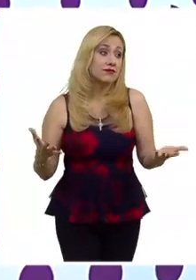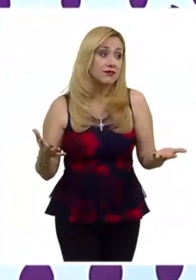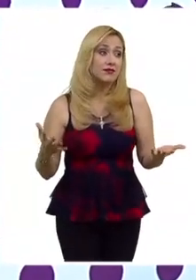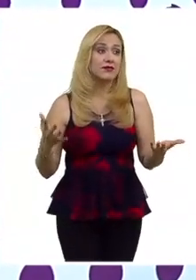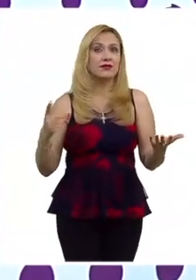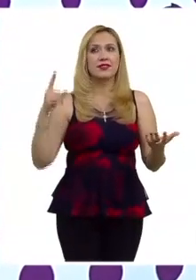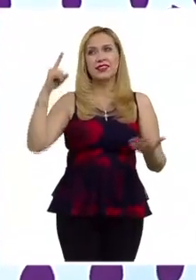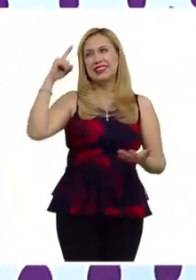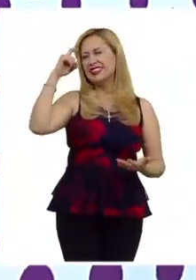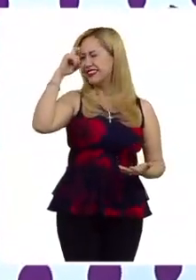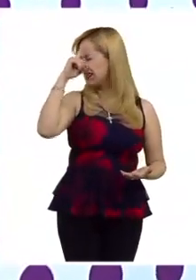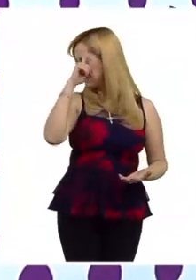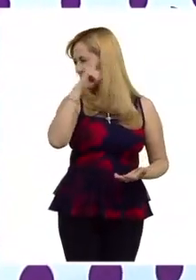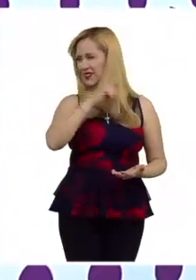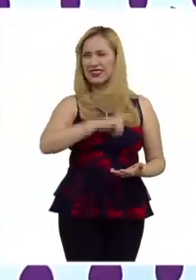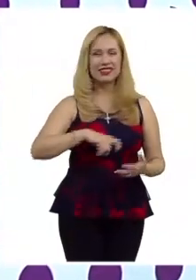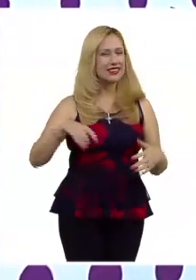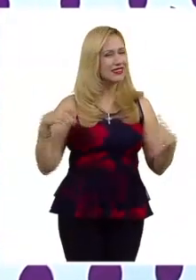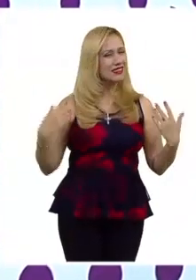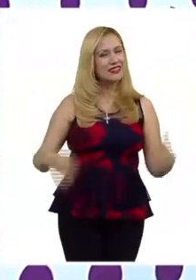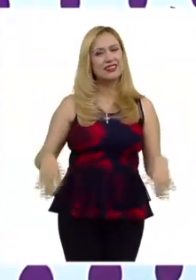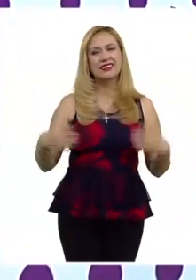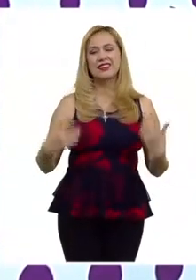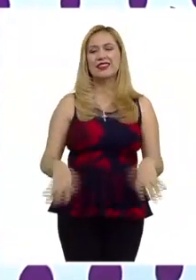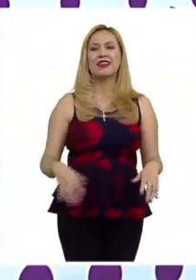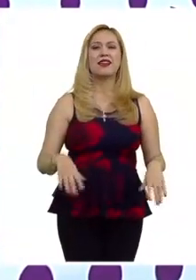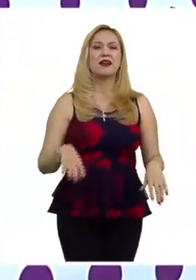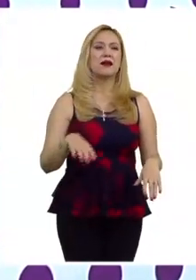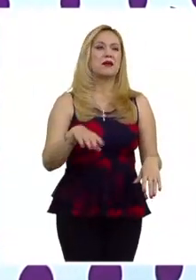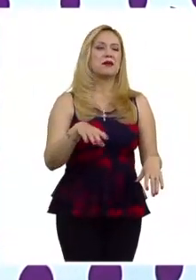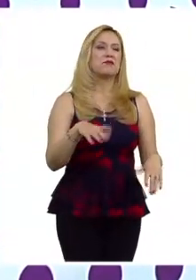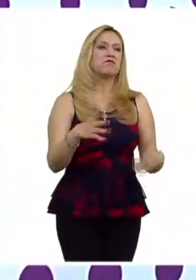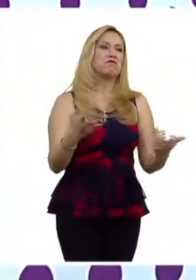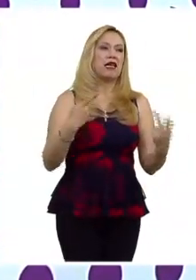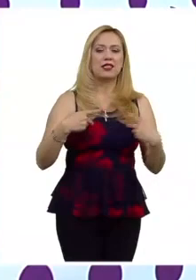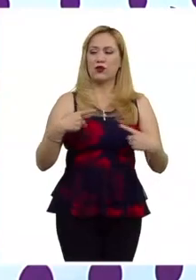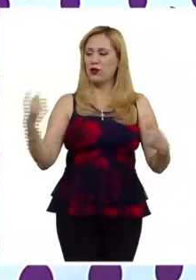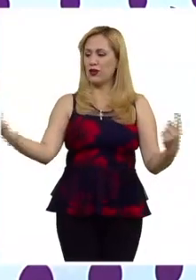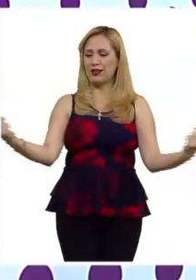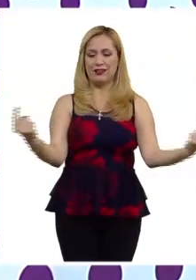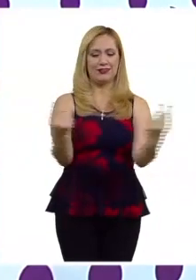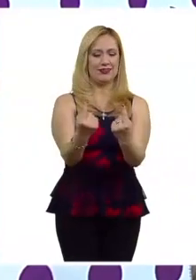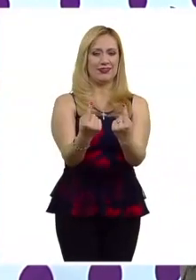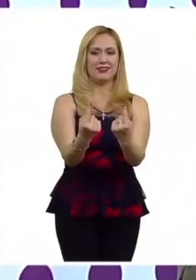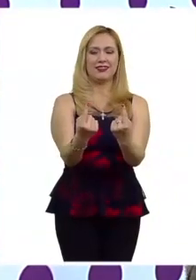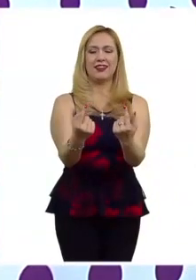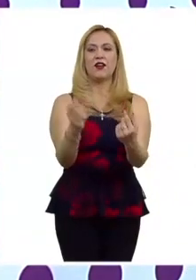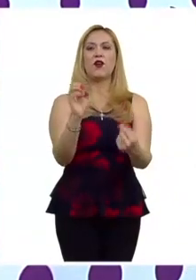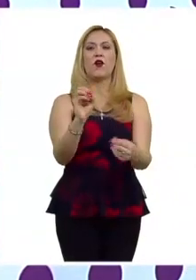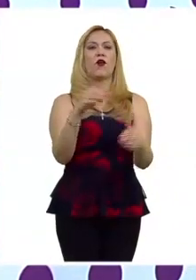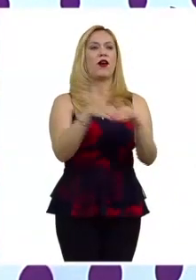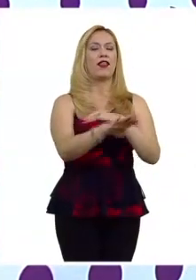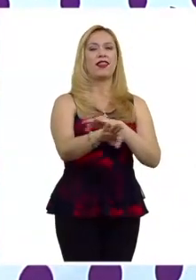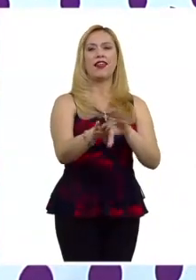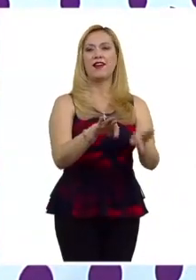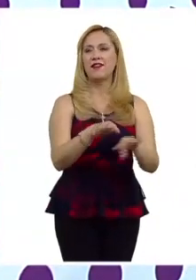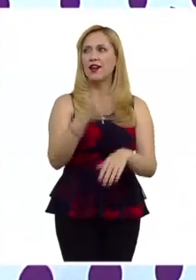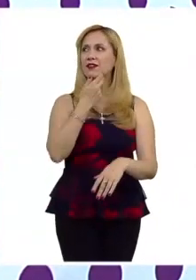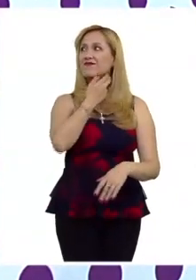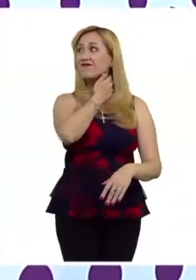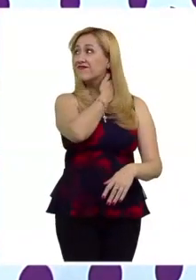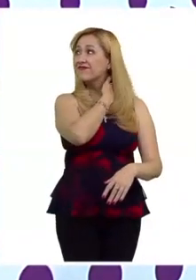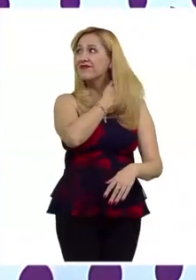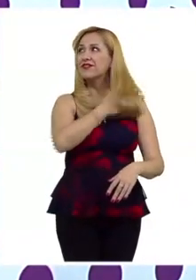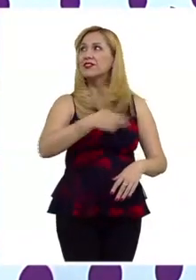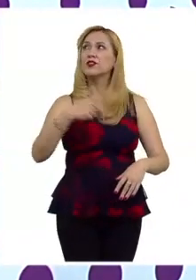difícil catalogarlo así en un ámbito privado anacotado como el laboral me queda más la duda si puede